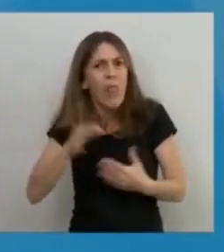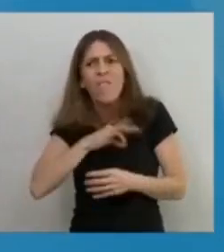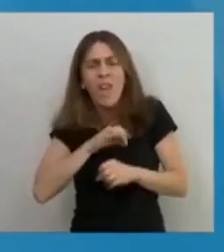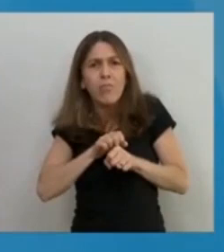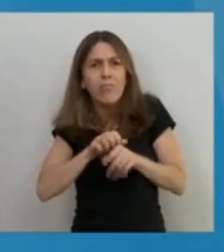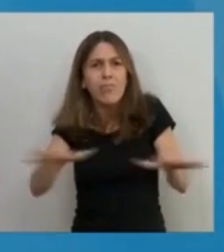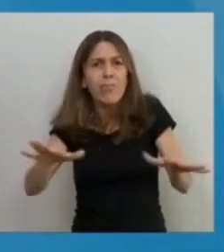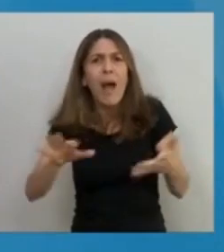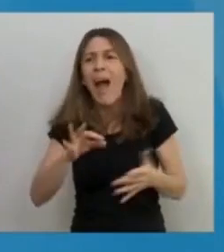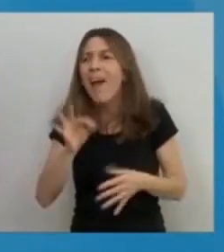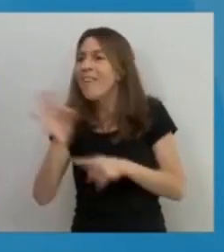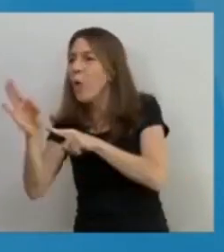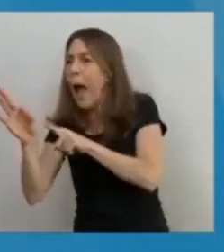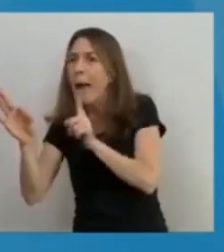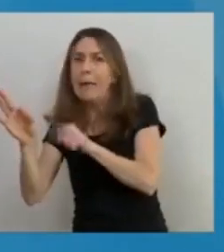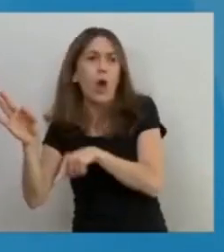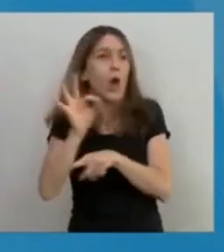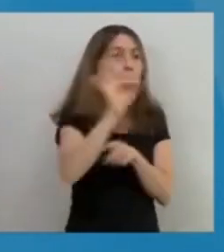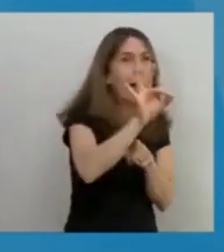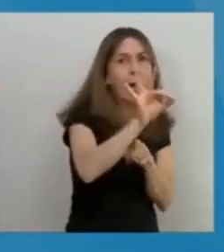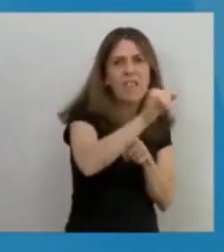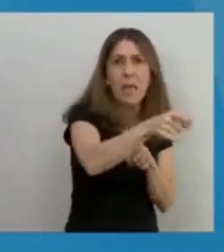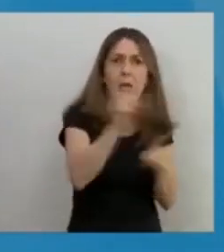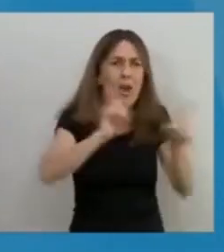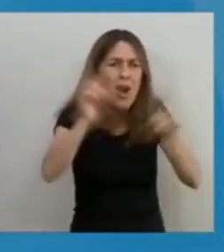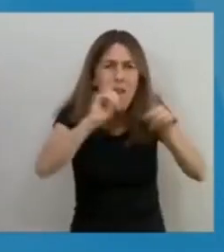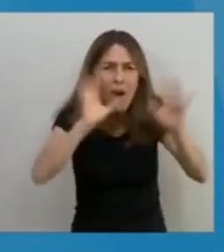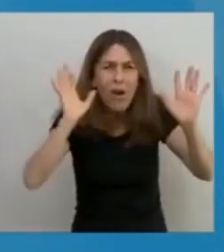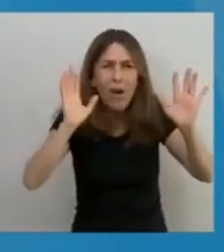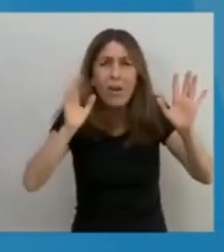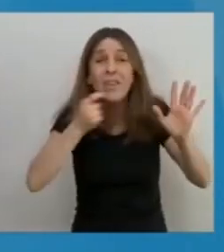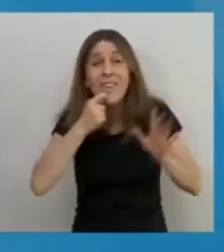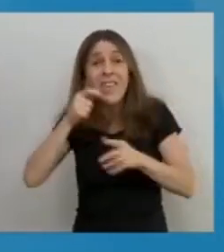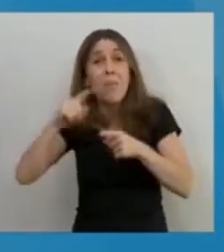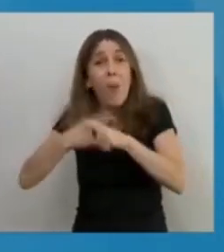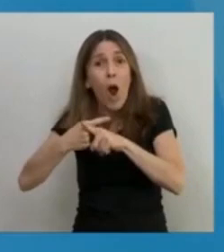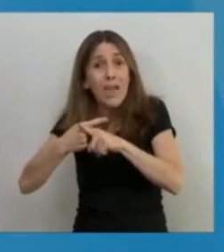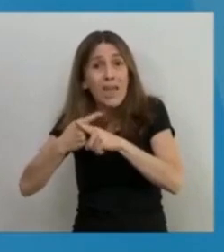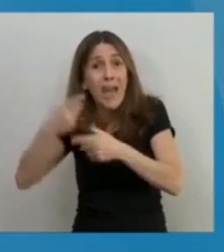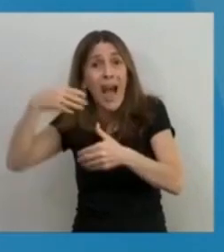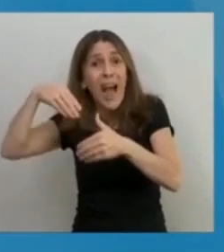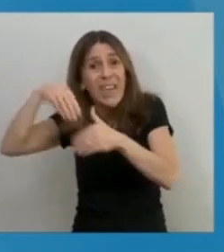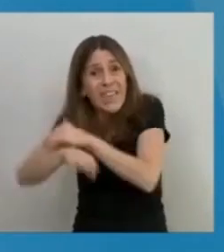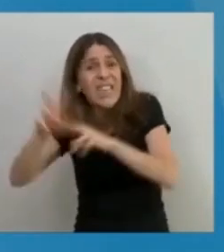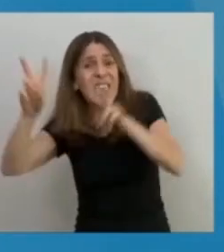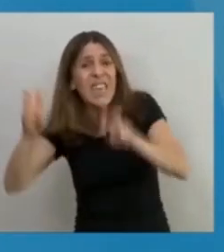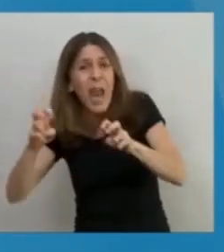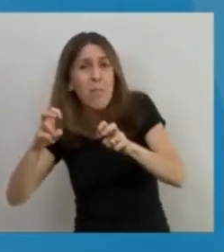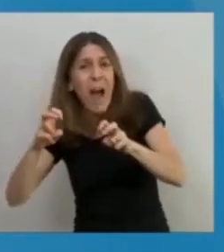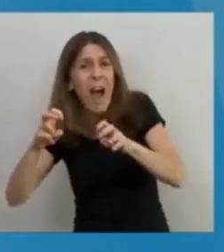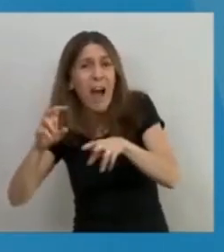Entendámoslos. Porque si hacemos política con eso estamos condenando a los argentinos y a las argentinas.